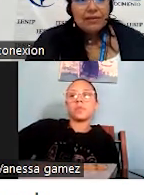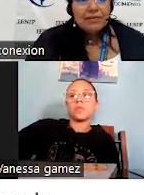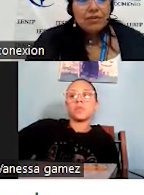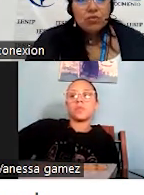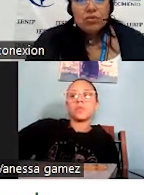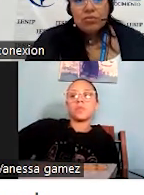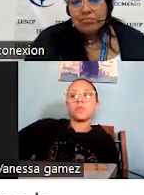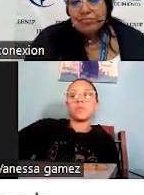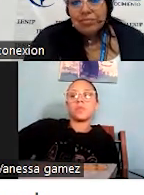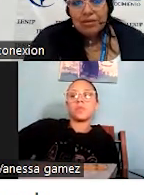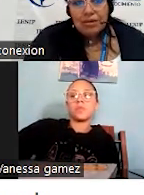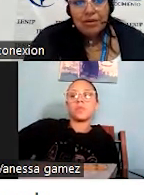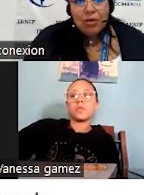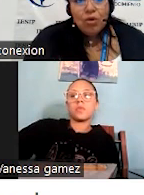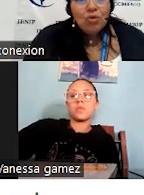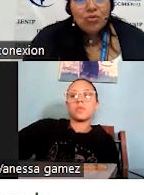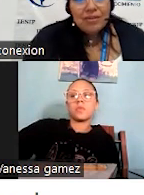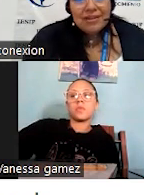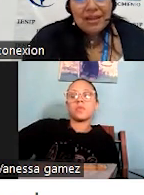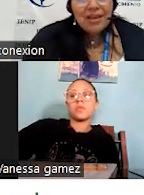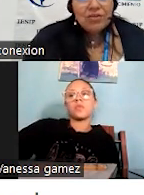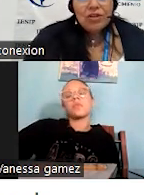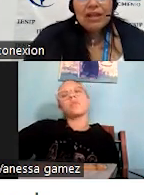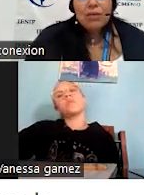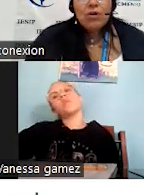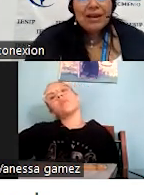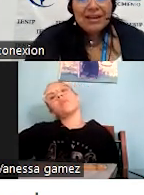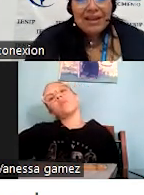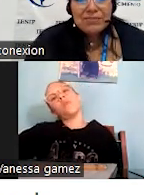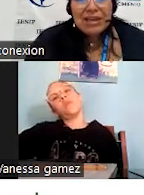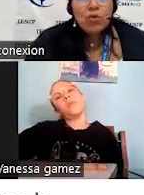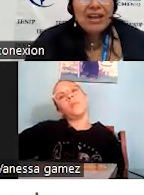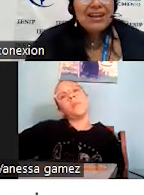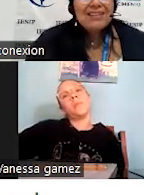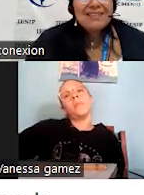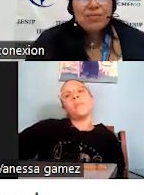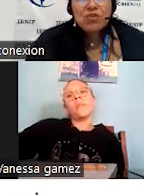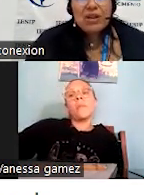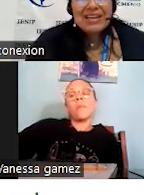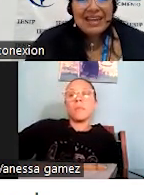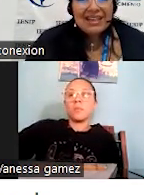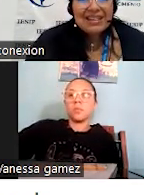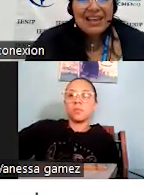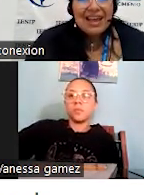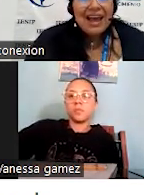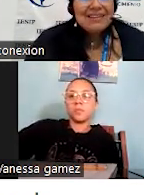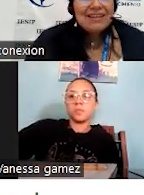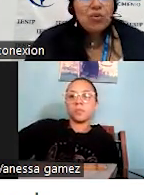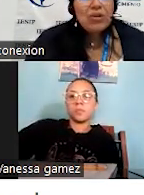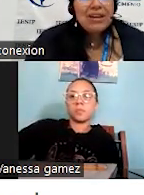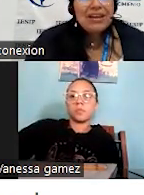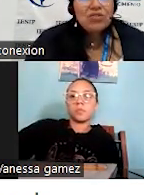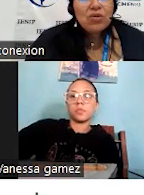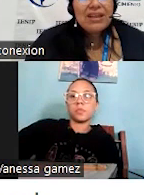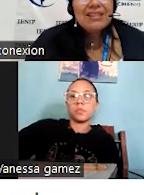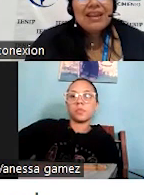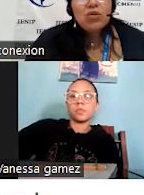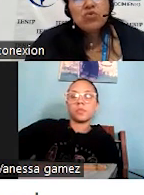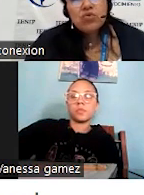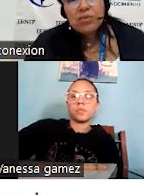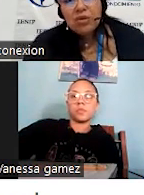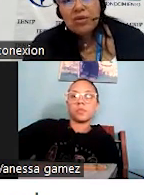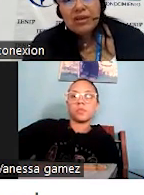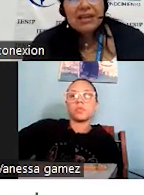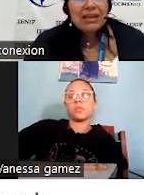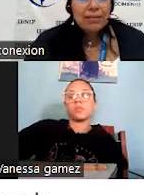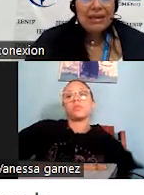Entonces, si tú no, es un conjunto de estrategias y acciones que buscan mejorar el servicio al cliente, así como la relación entre